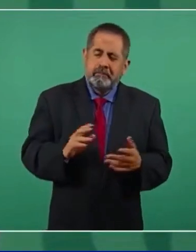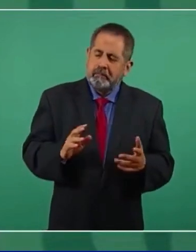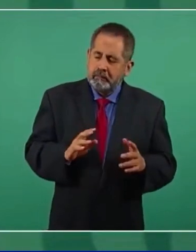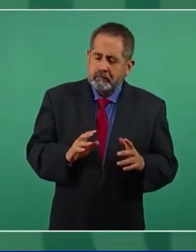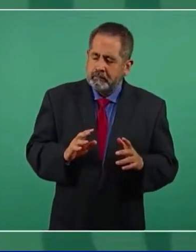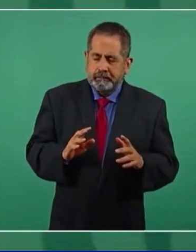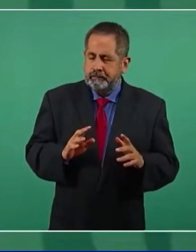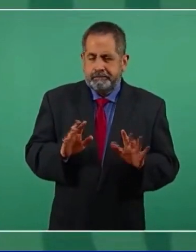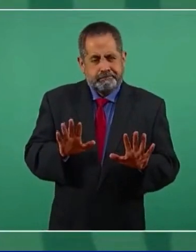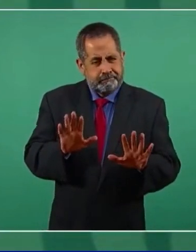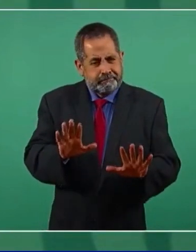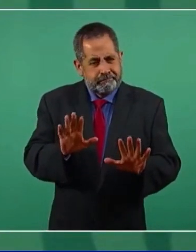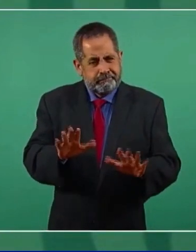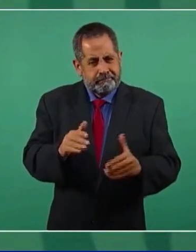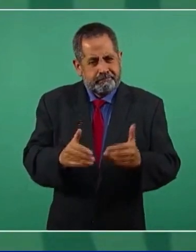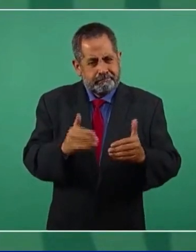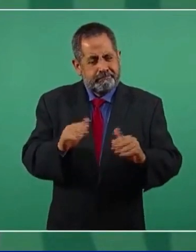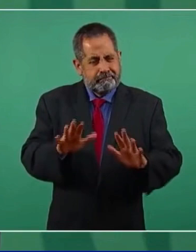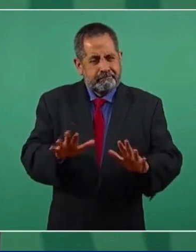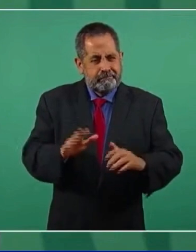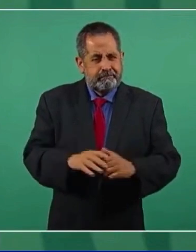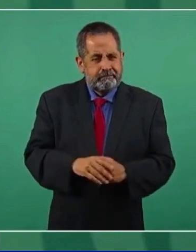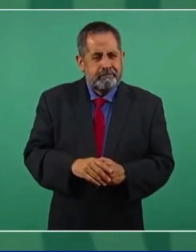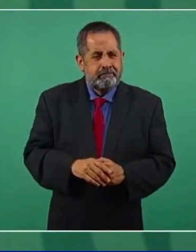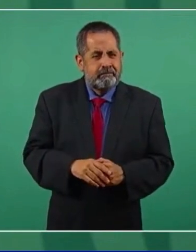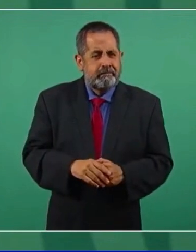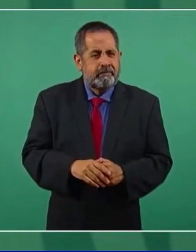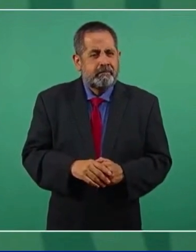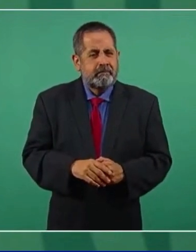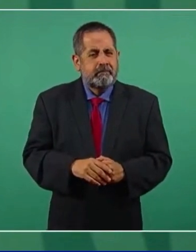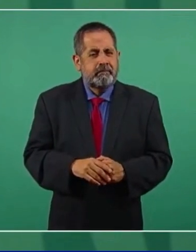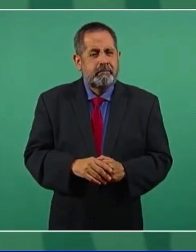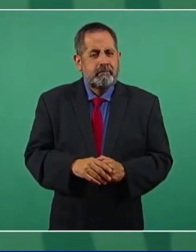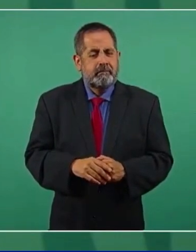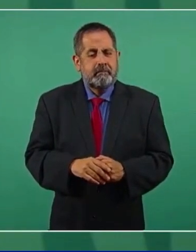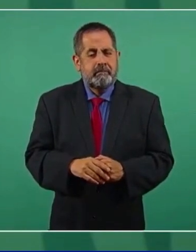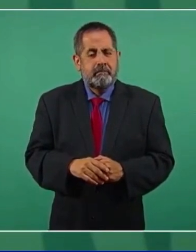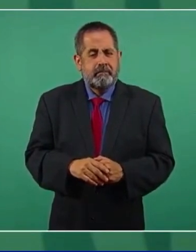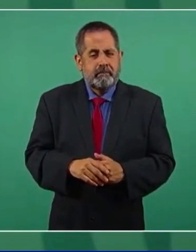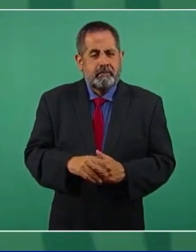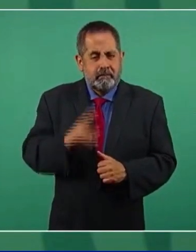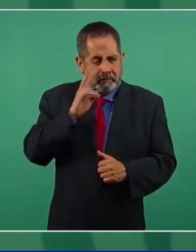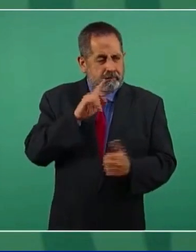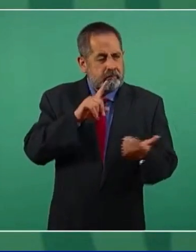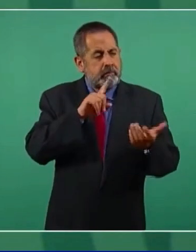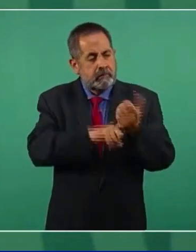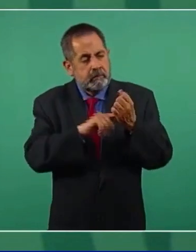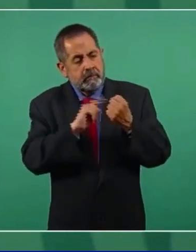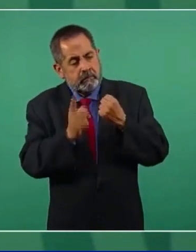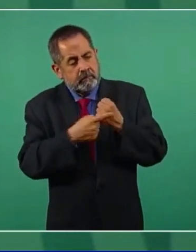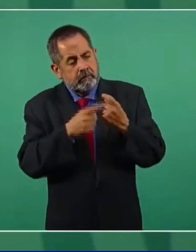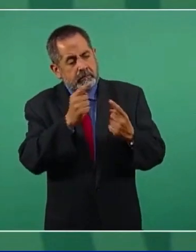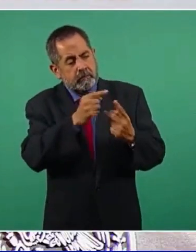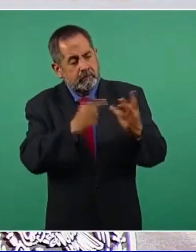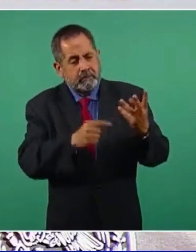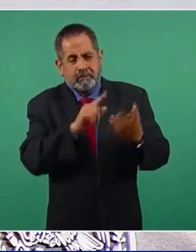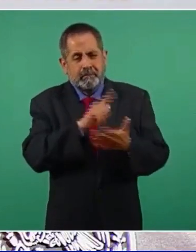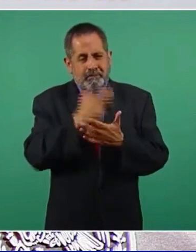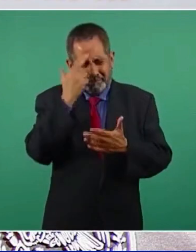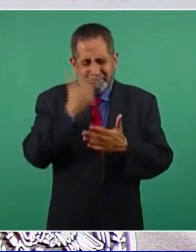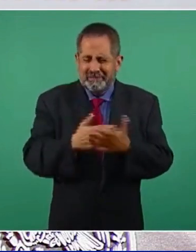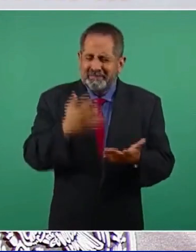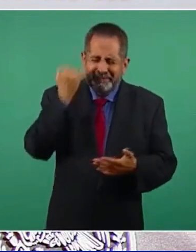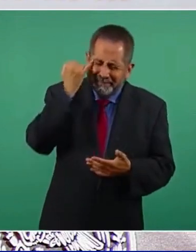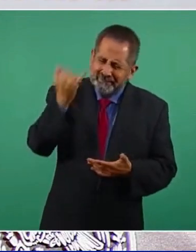vámonos despacio, viendo si no hay otras cosas, porque si no,